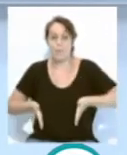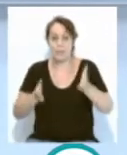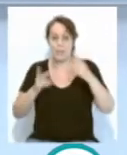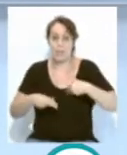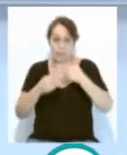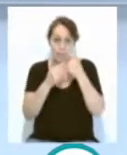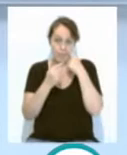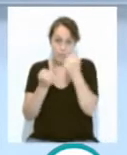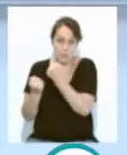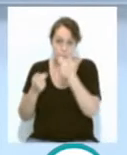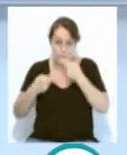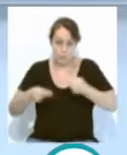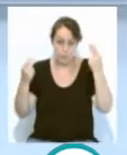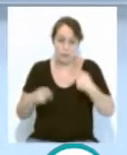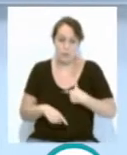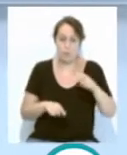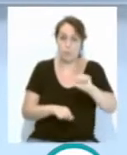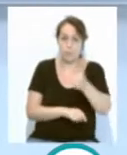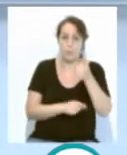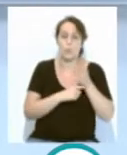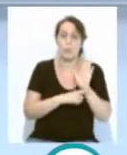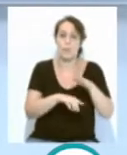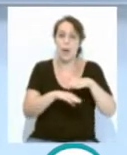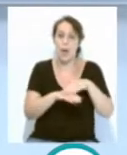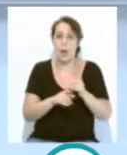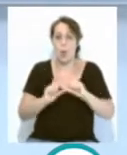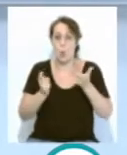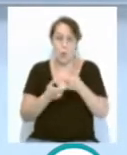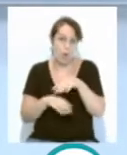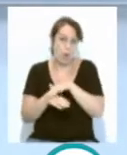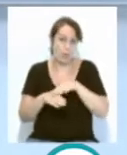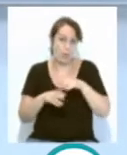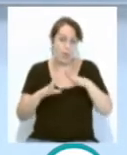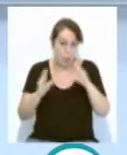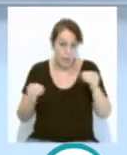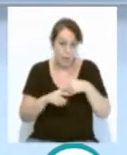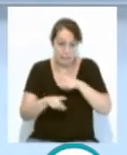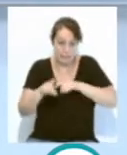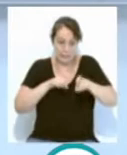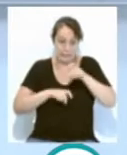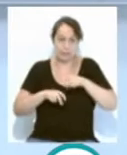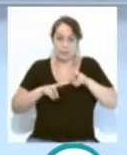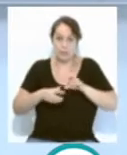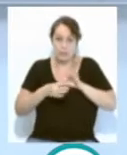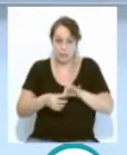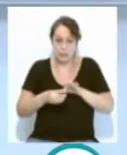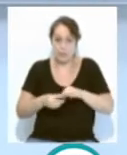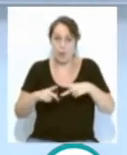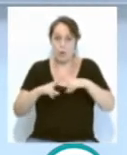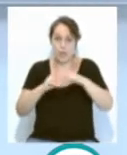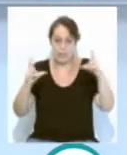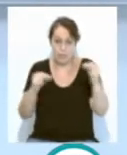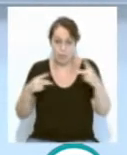La corporación ha dado el visto bueno también a la propuesta para instar a la Junta a dar marcha atrás con el recorte de financiación a la